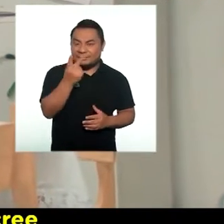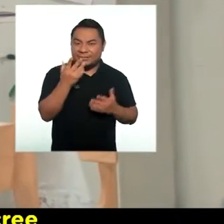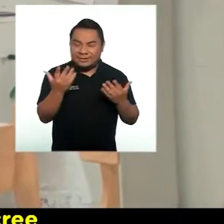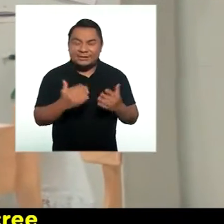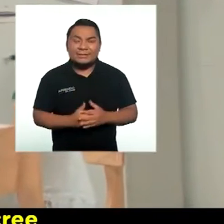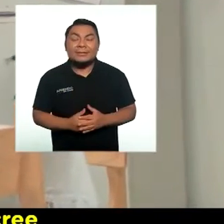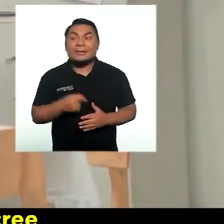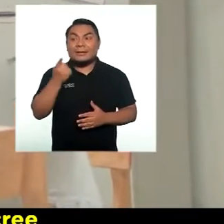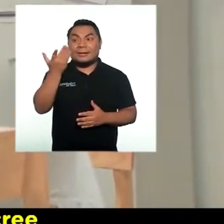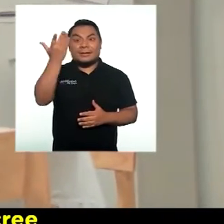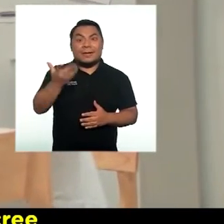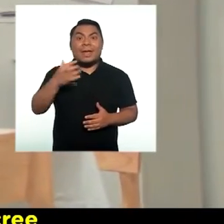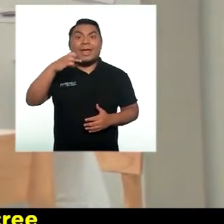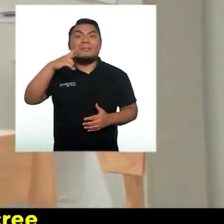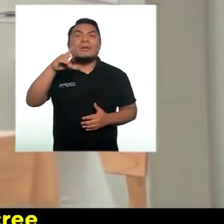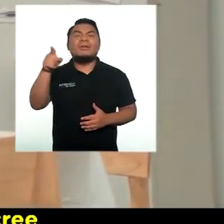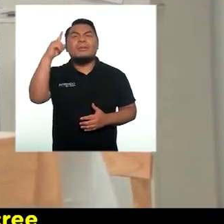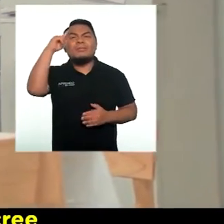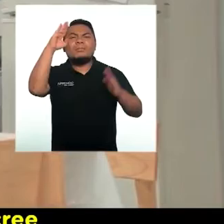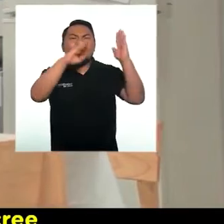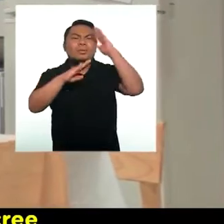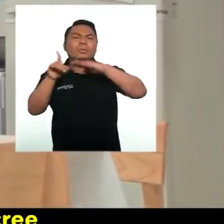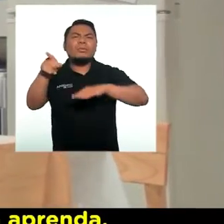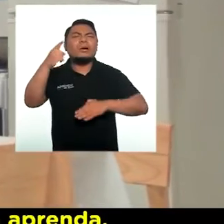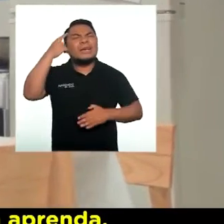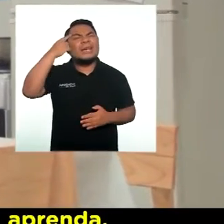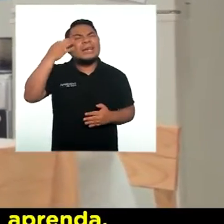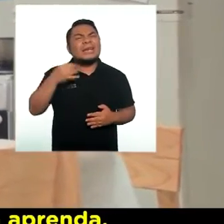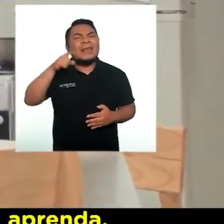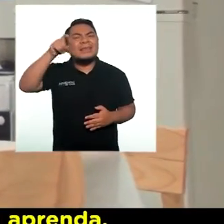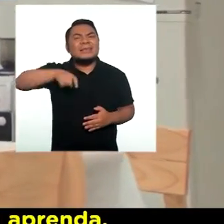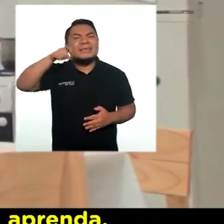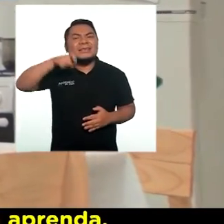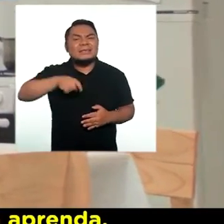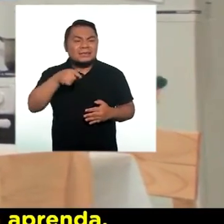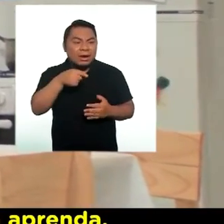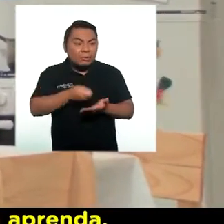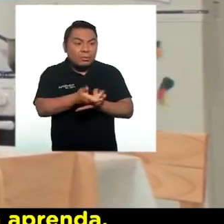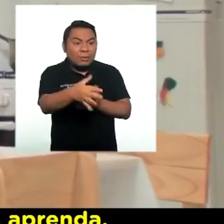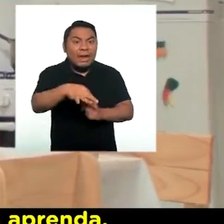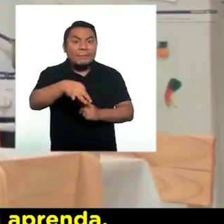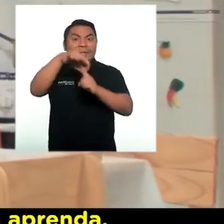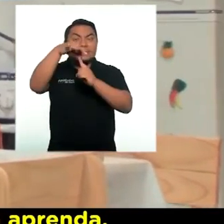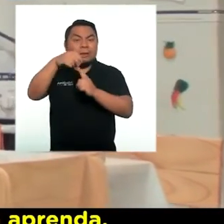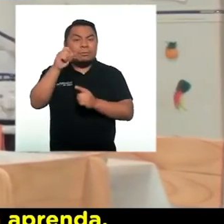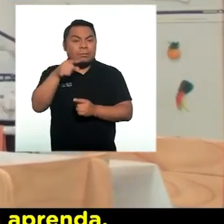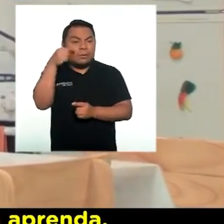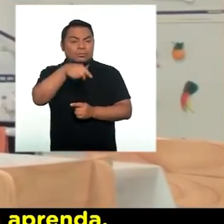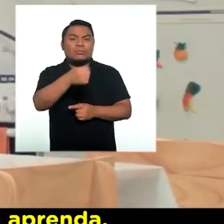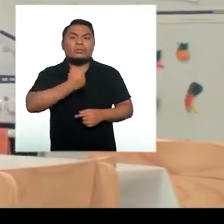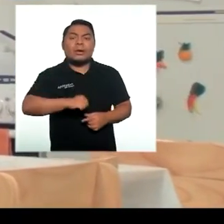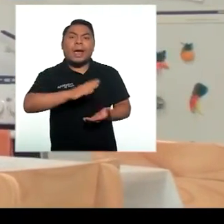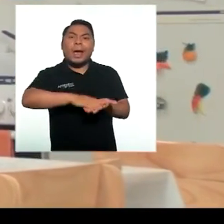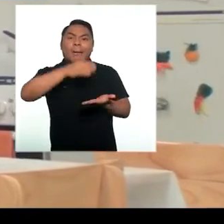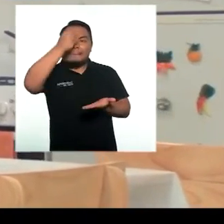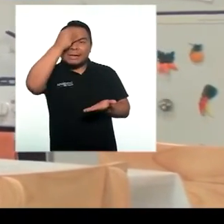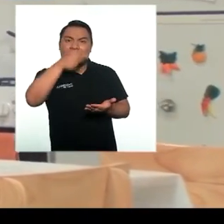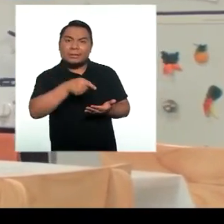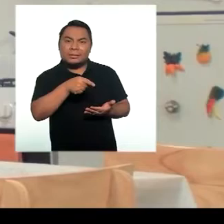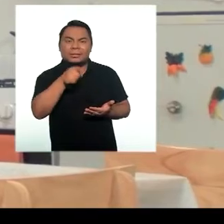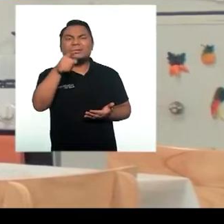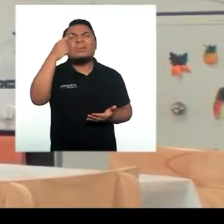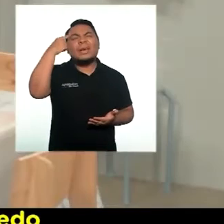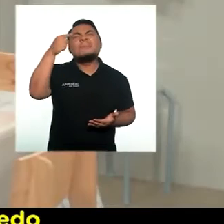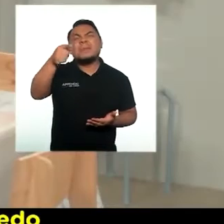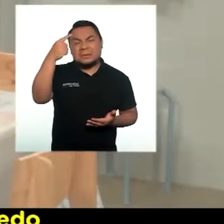Veamos. Pedro está preocupado porque cree que necesita algo especial para que su hijita aprenda. ¿Ustedes qué